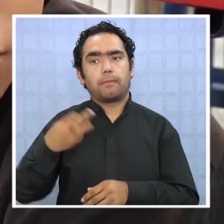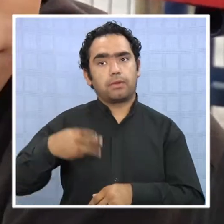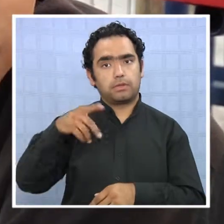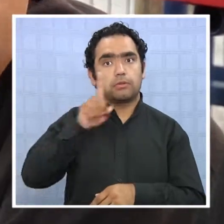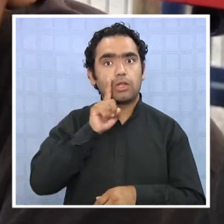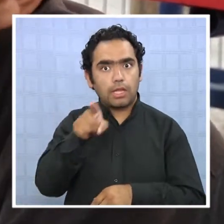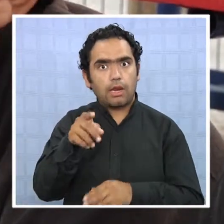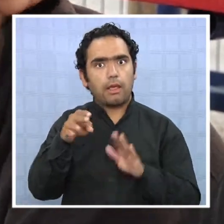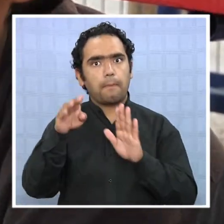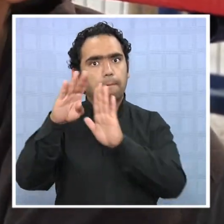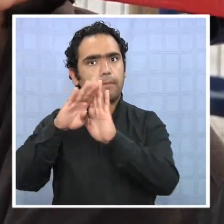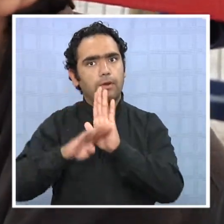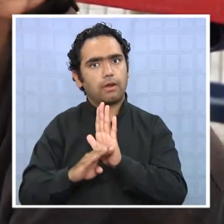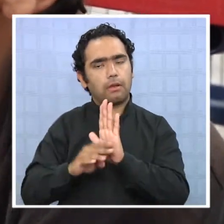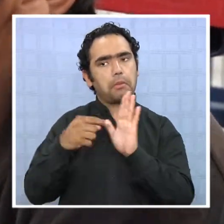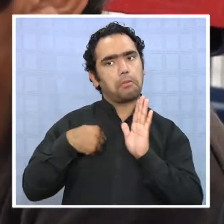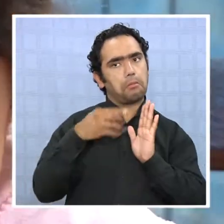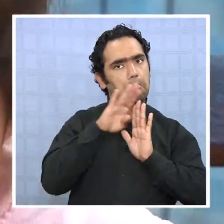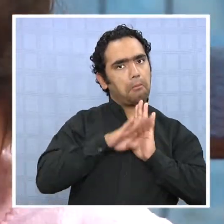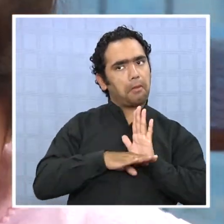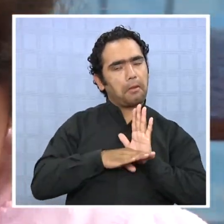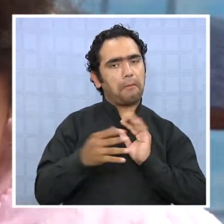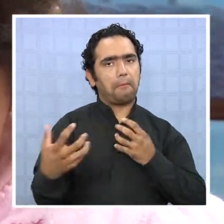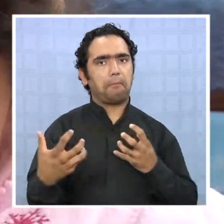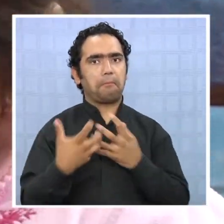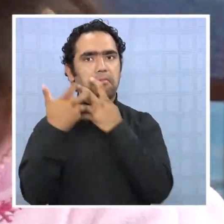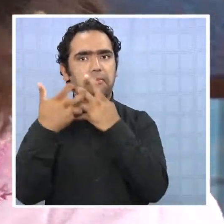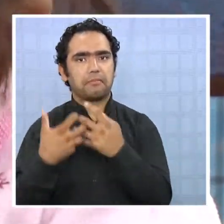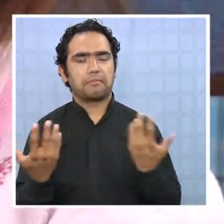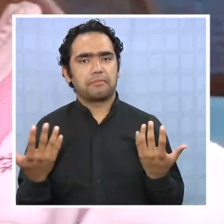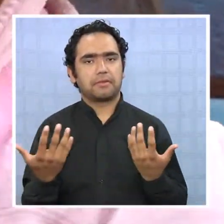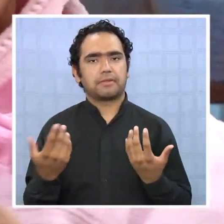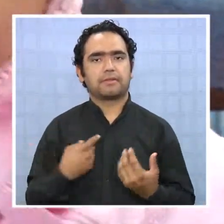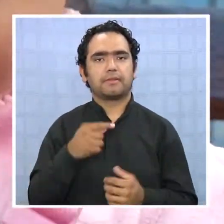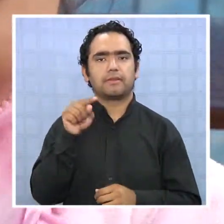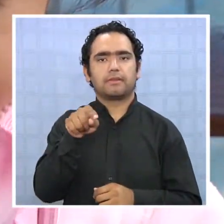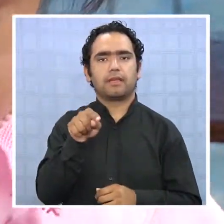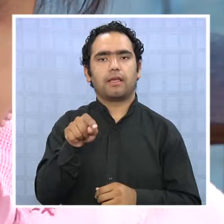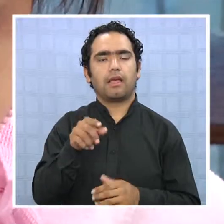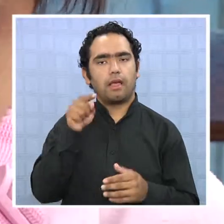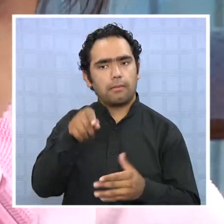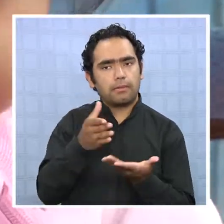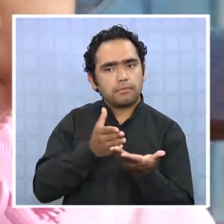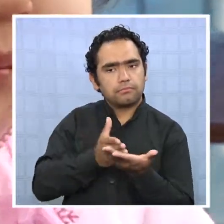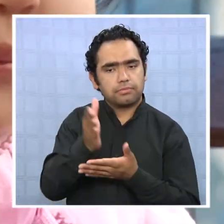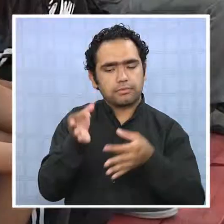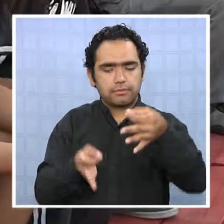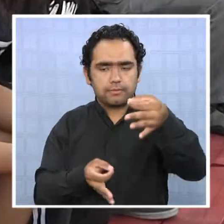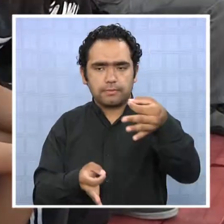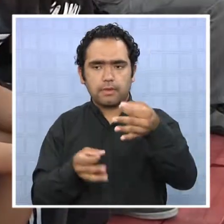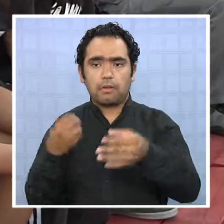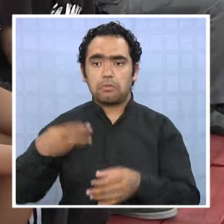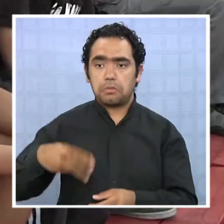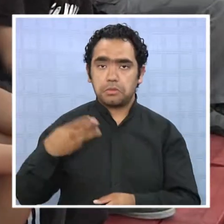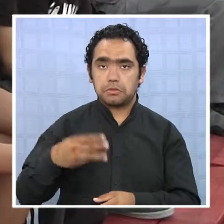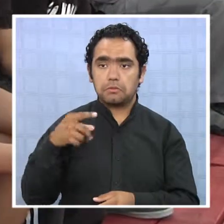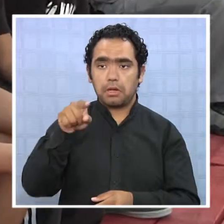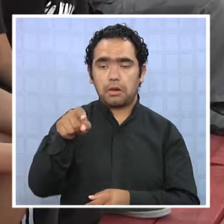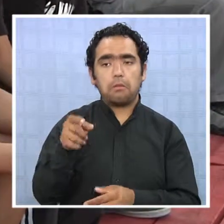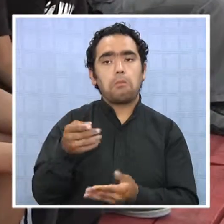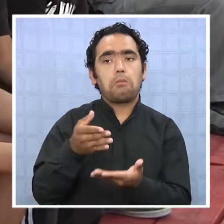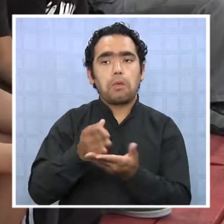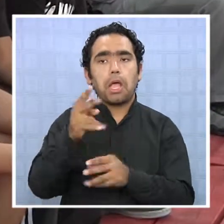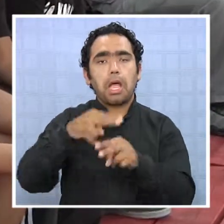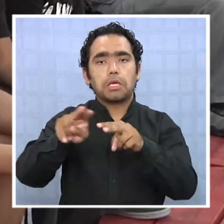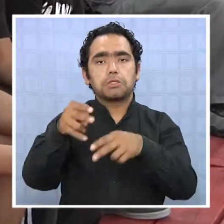paralelo, eso fue coincidente, no fue programado, totalmente coincidente. Y a partir de ese listo, el municipio hizo cargo de alguna,